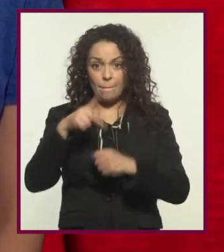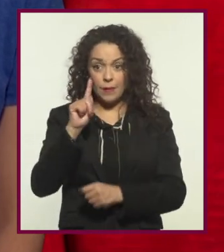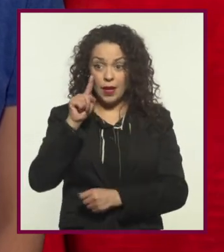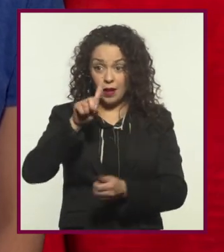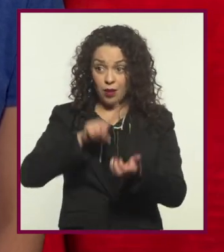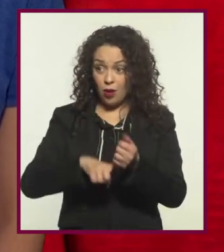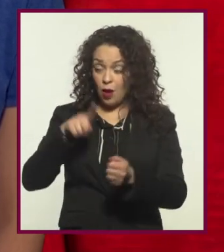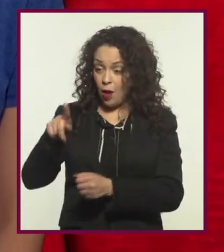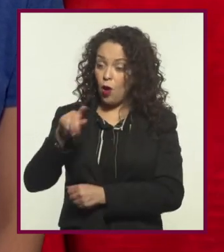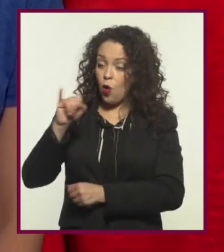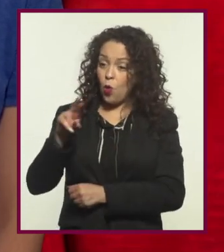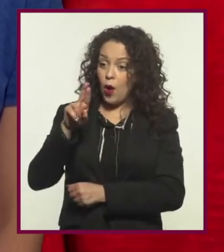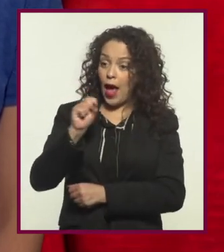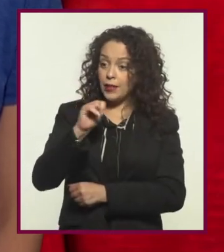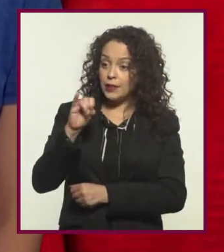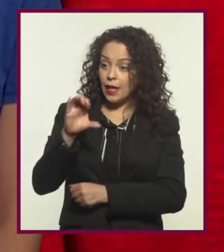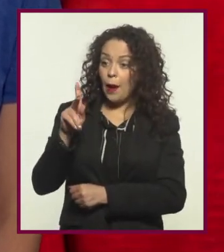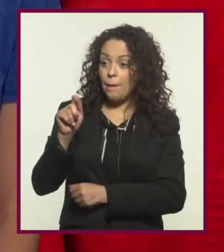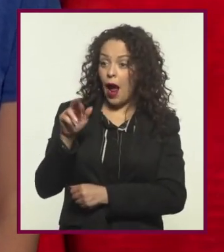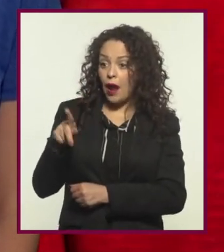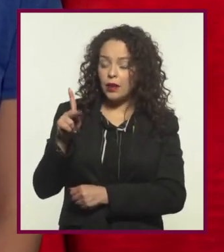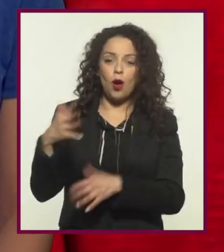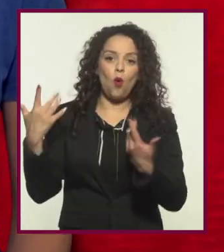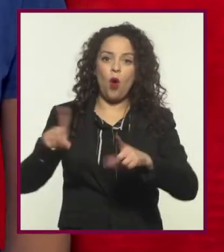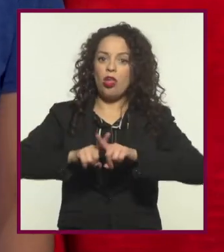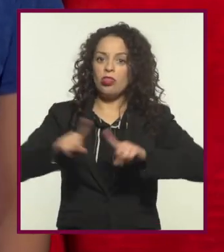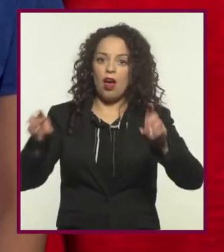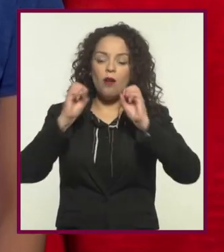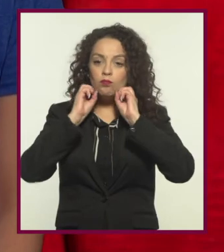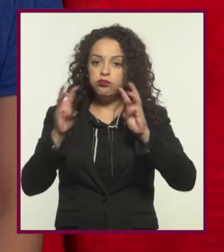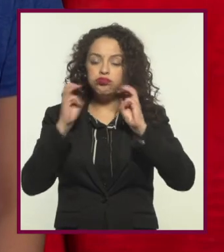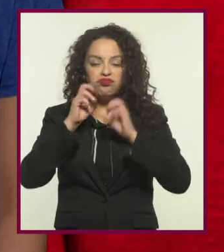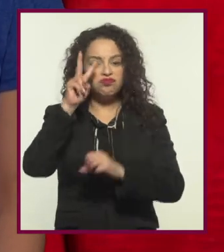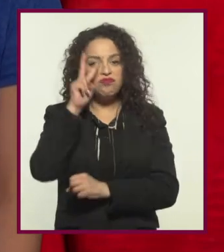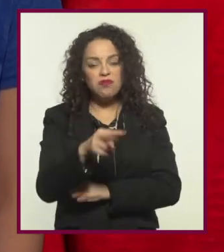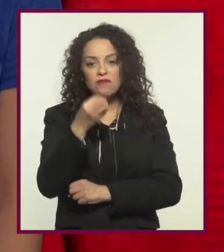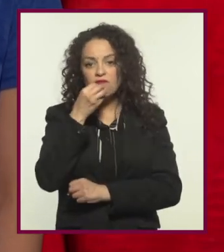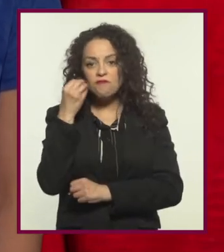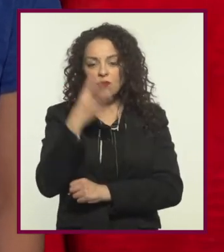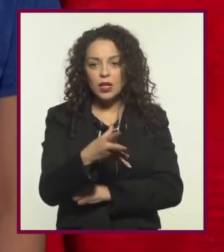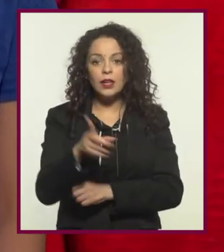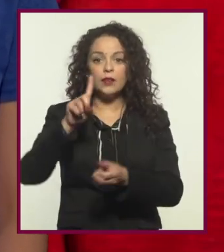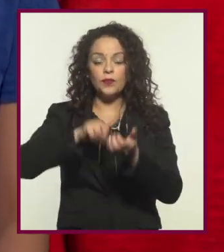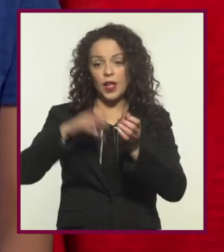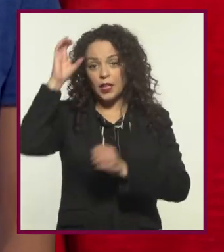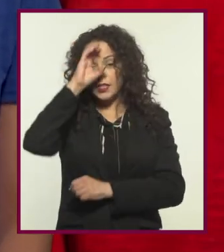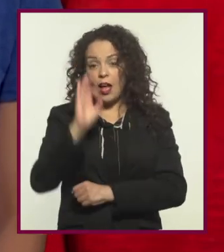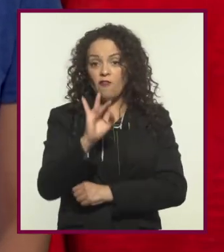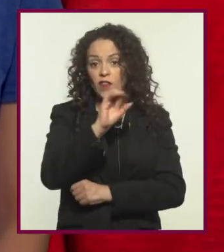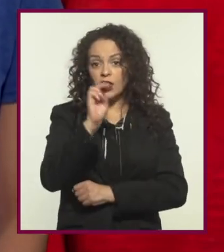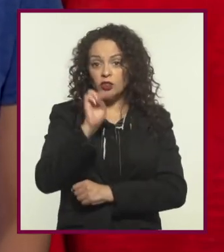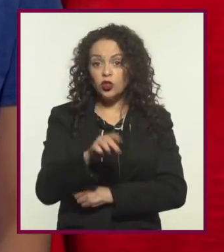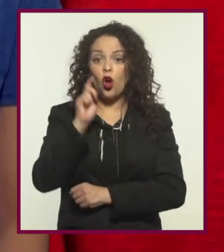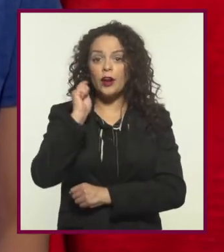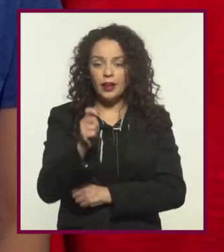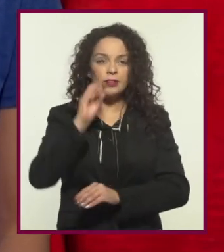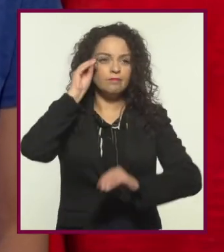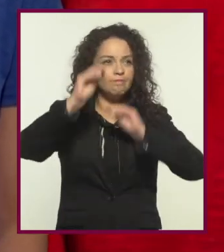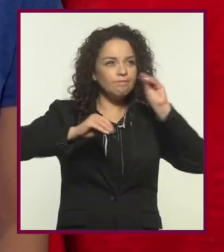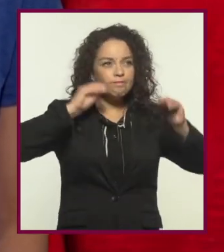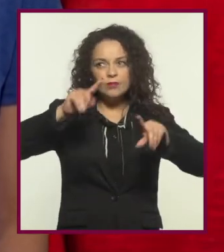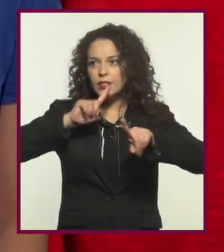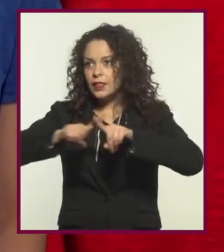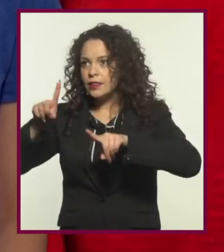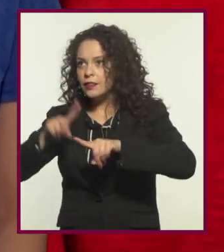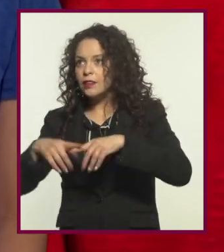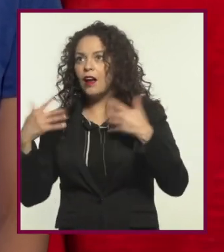nada comparable a lo que hizo en el Parque Jurásico. Y aunque es cierto que la historia del cine de ciencia ficción está muy ligada al desarrollo de los